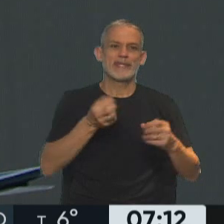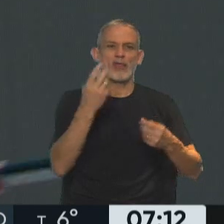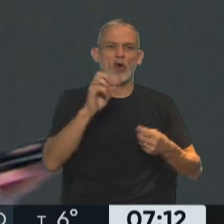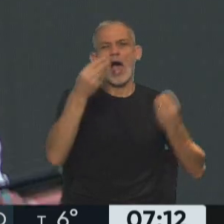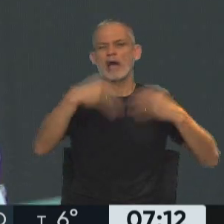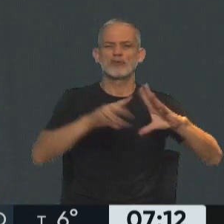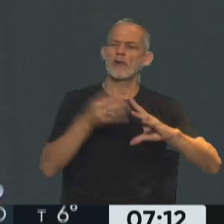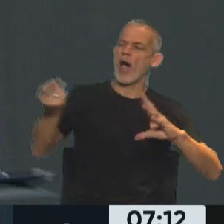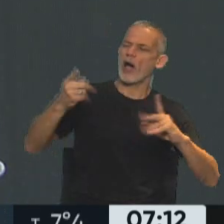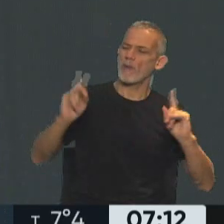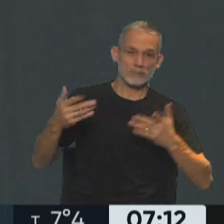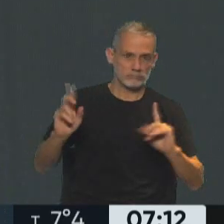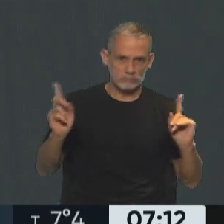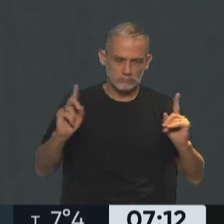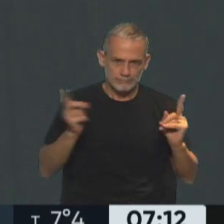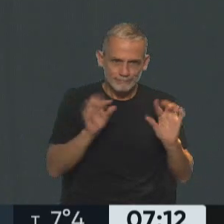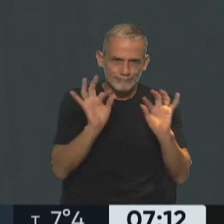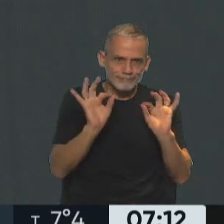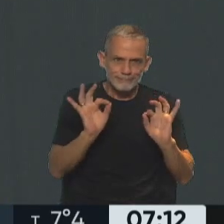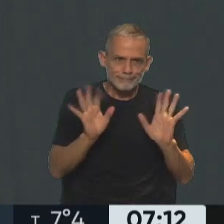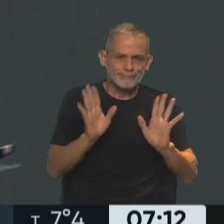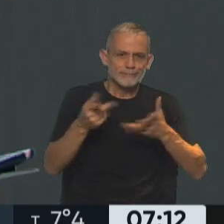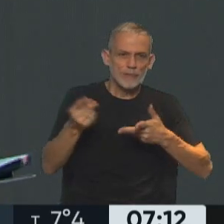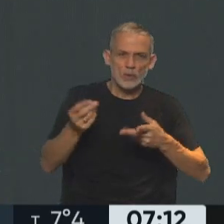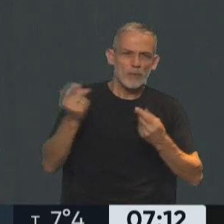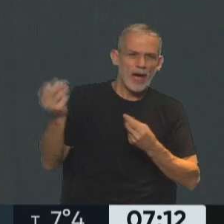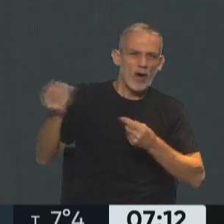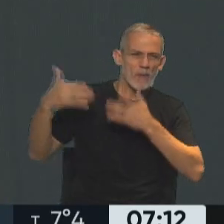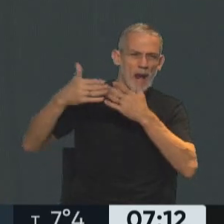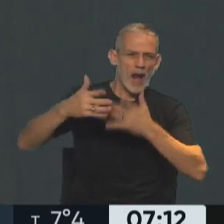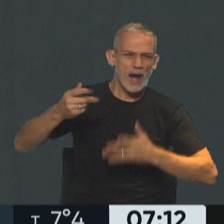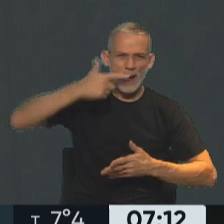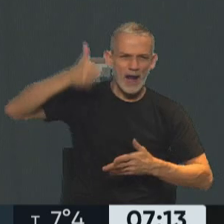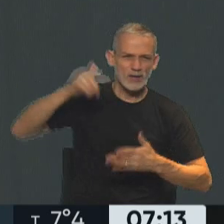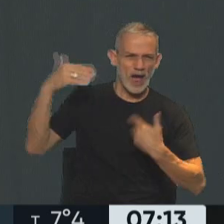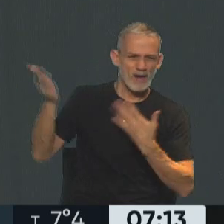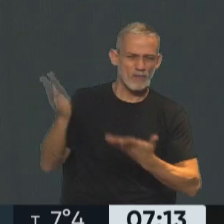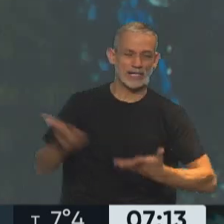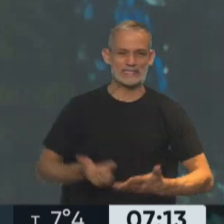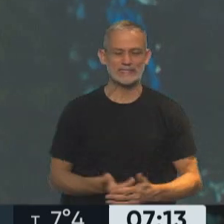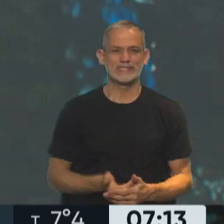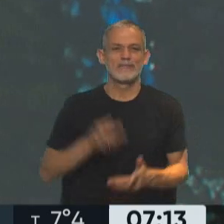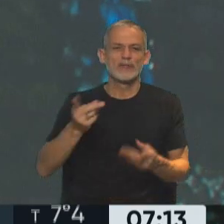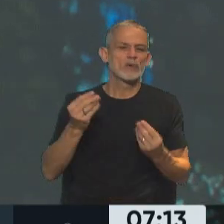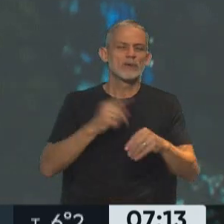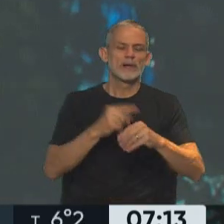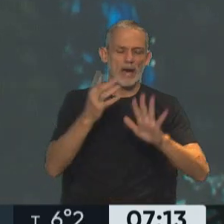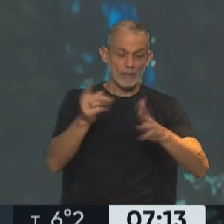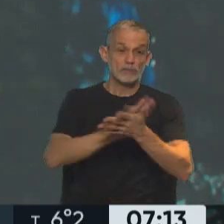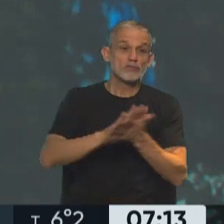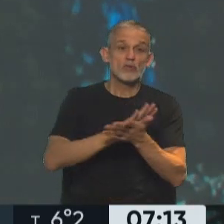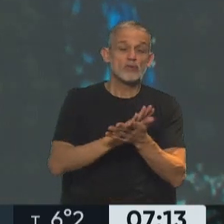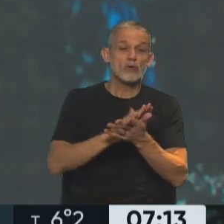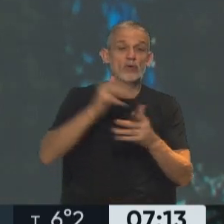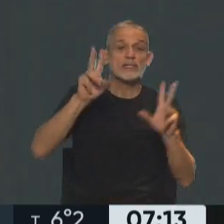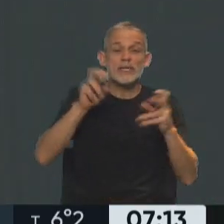también es un tema. Tenés más actividad, pero menos dólares para poder abastecer entonces de gasoil. Bueno, entonces, ¿en cuánto quedaría solucionado el tema del